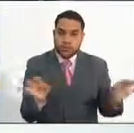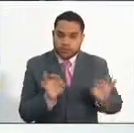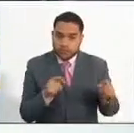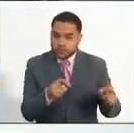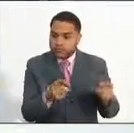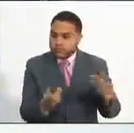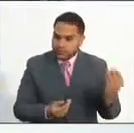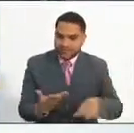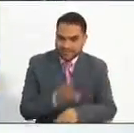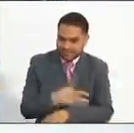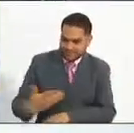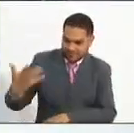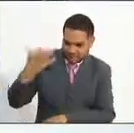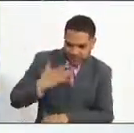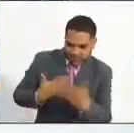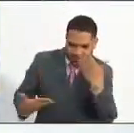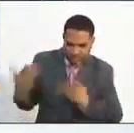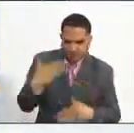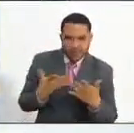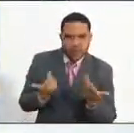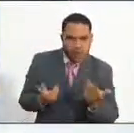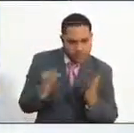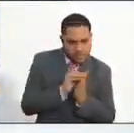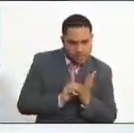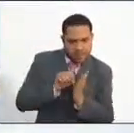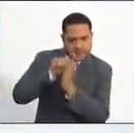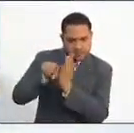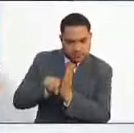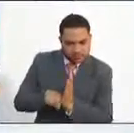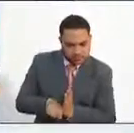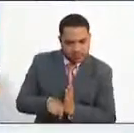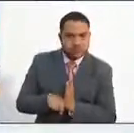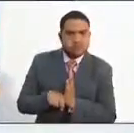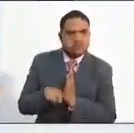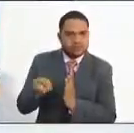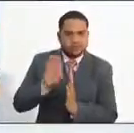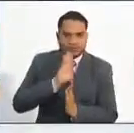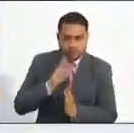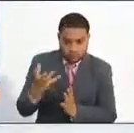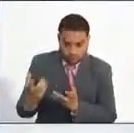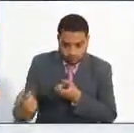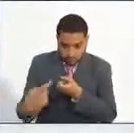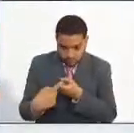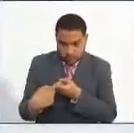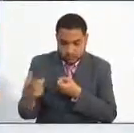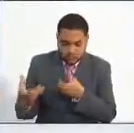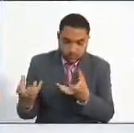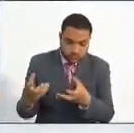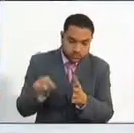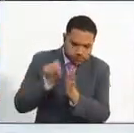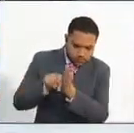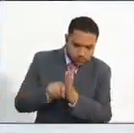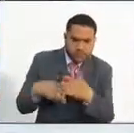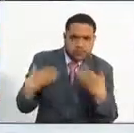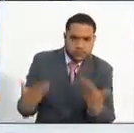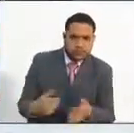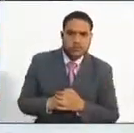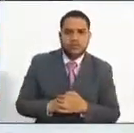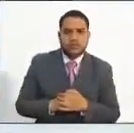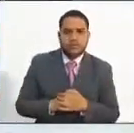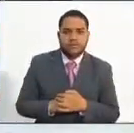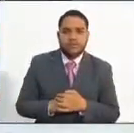va a adelantar las pruebas defina las preguntas que se le van a establecer a cada una de las personas que desea vincularse a la entidad.